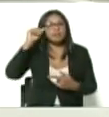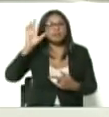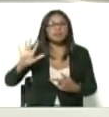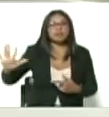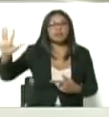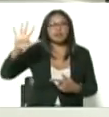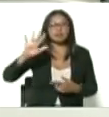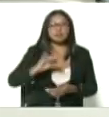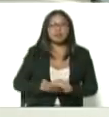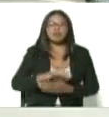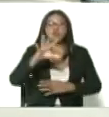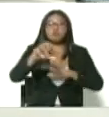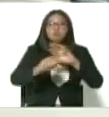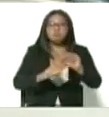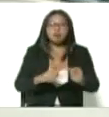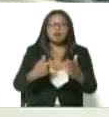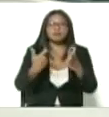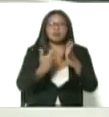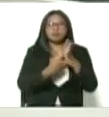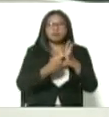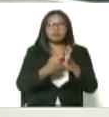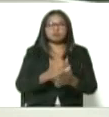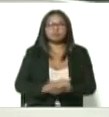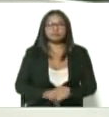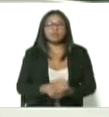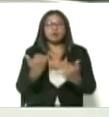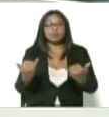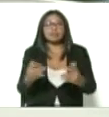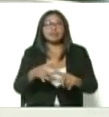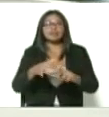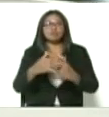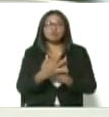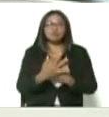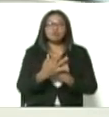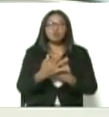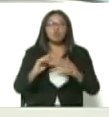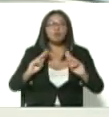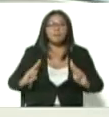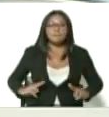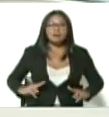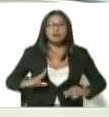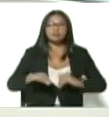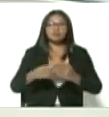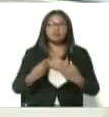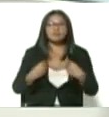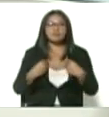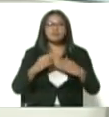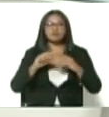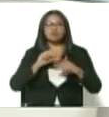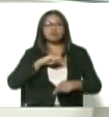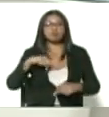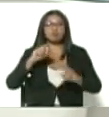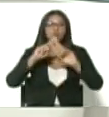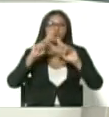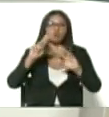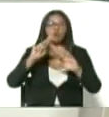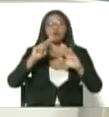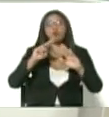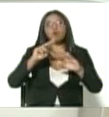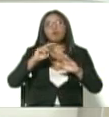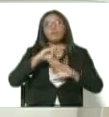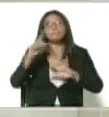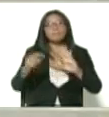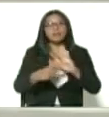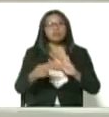es comprar vacunas en esta situación humanitaria que vive el mundo entero para vacunar a su población, para